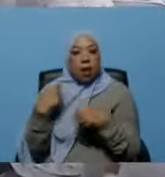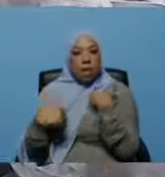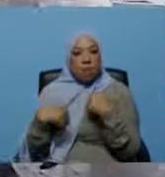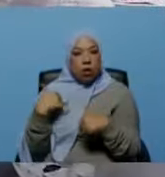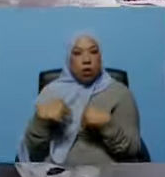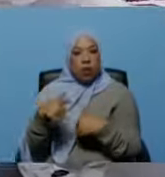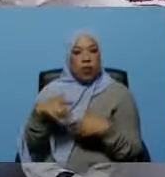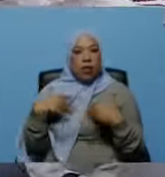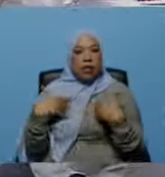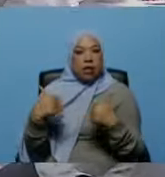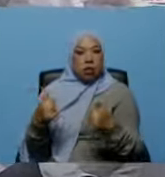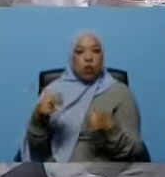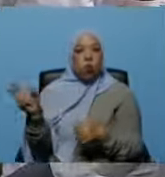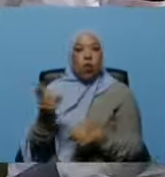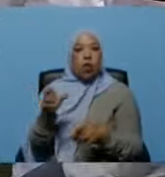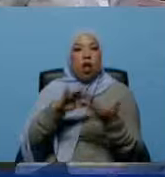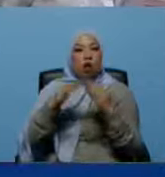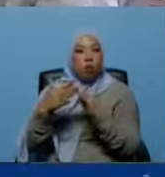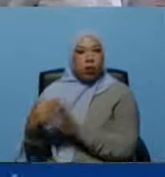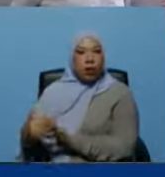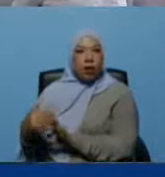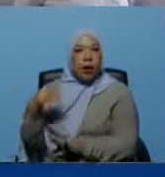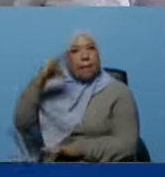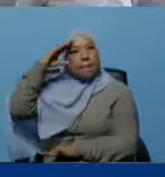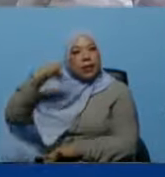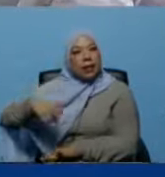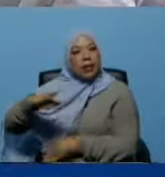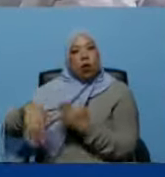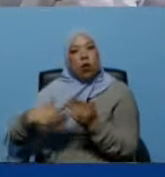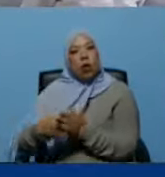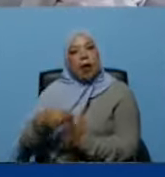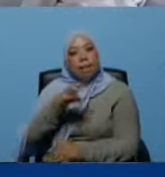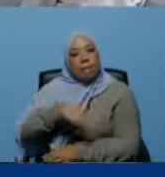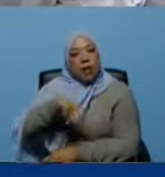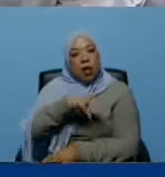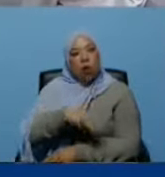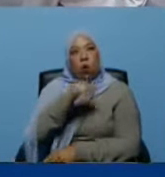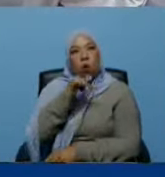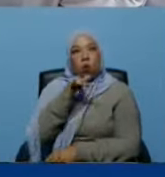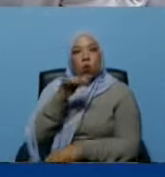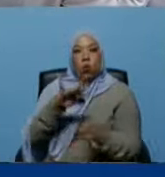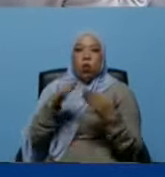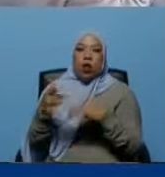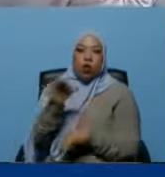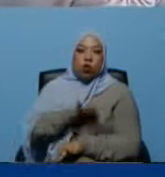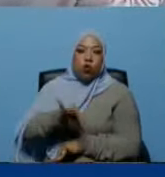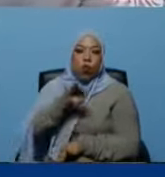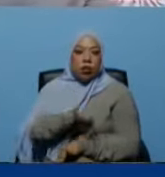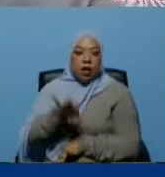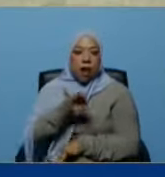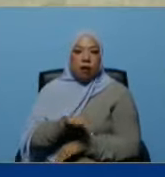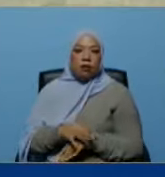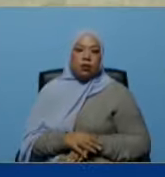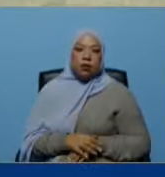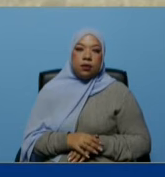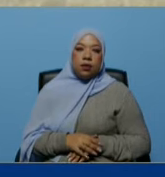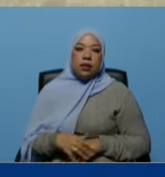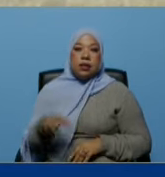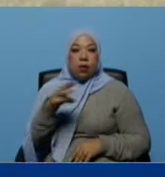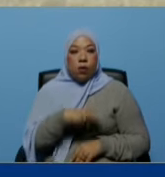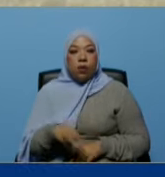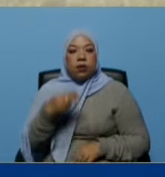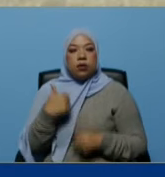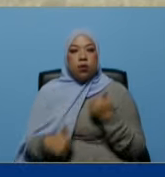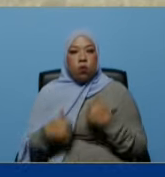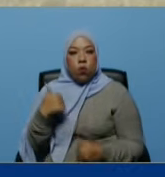miércoles de brigadas comunitarias militares miércoles social miércoles de